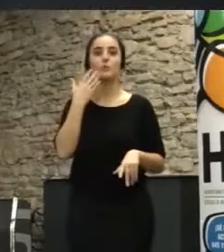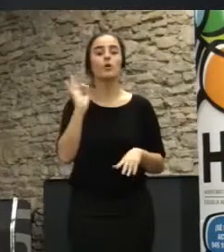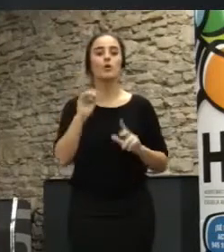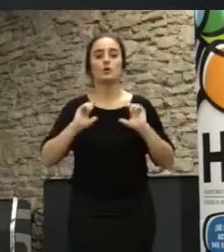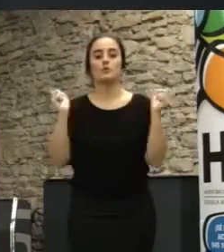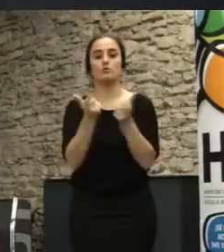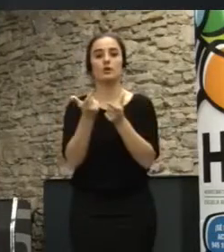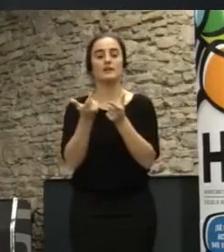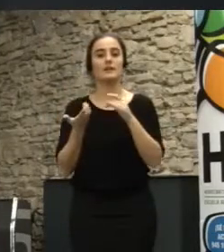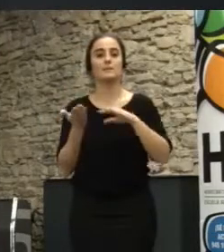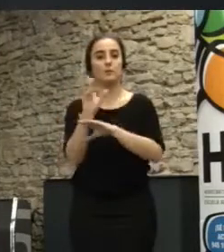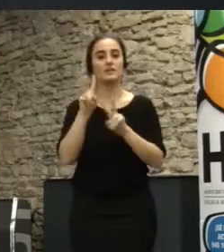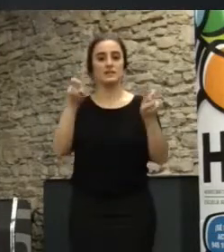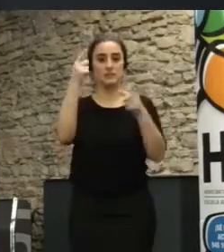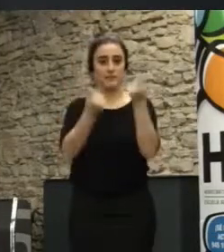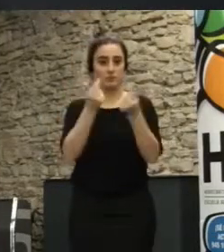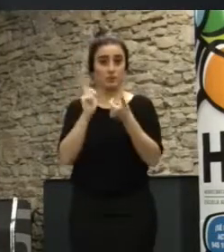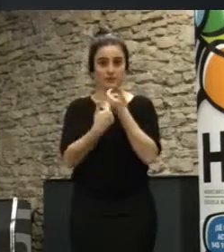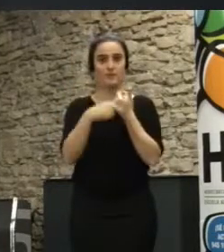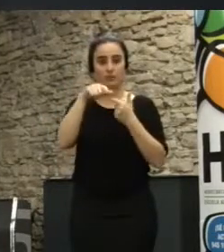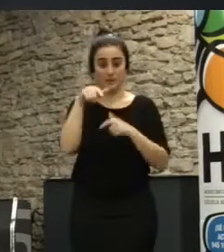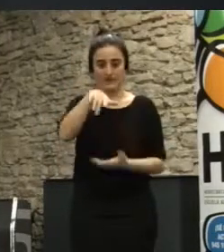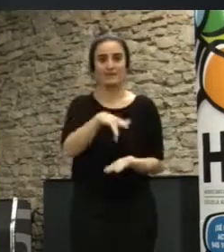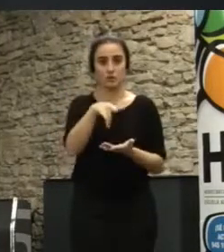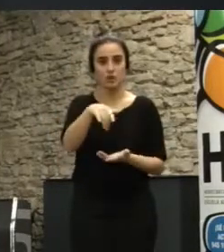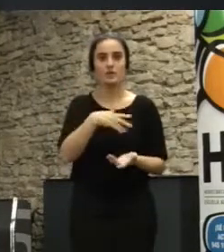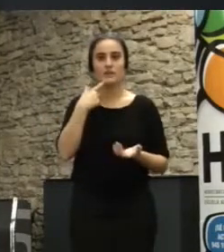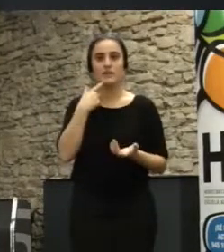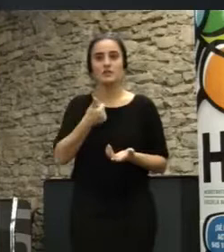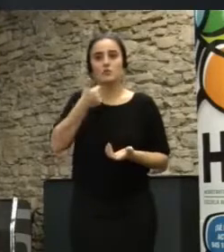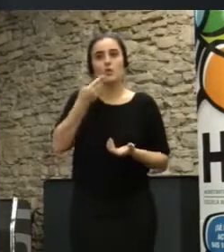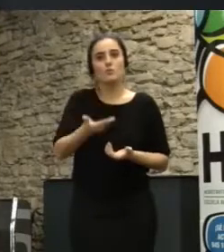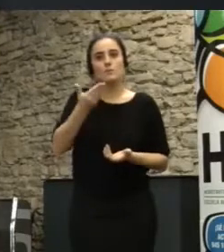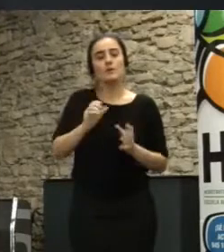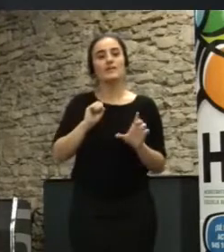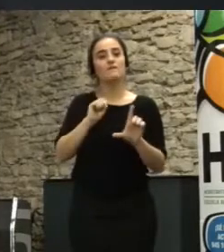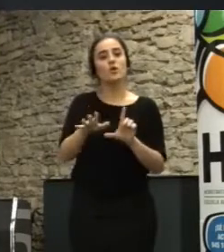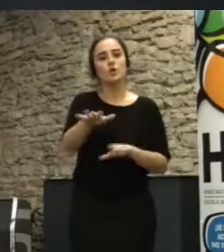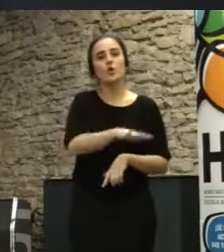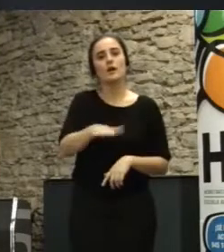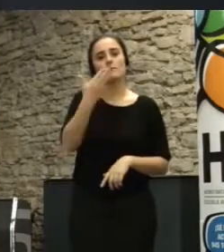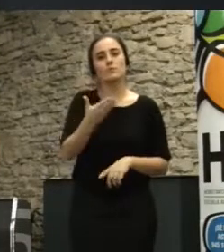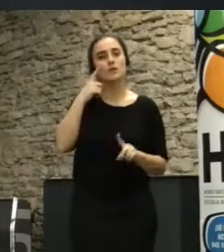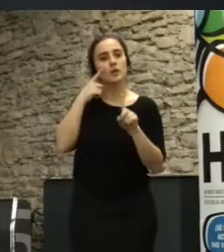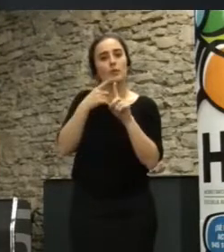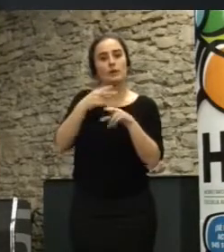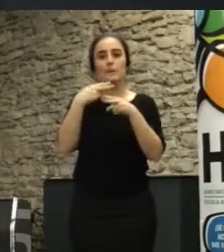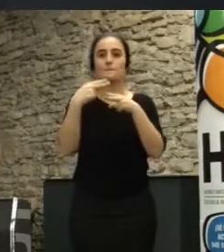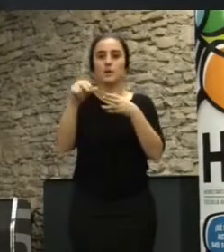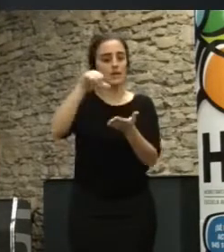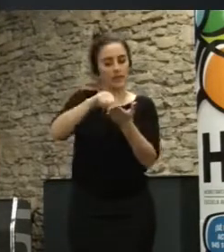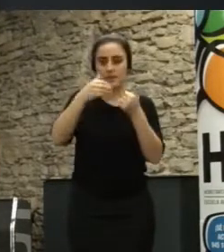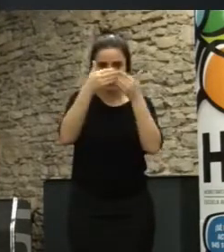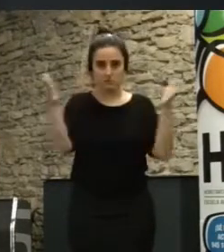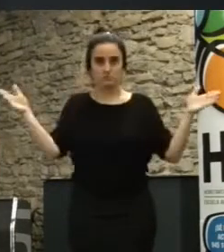son allí, entonces bueno, los foros locales son una pieza clave en esta descentralización de la política. Otro proyecto que se llama